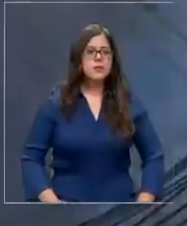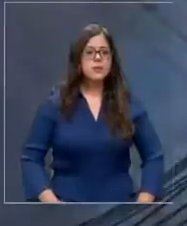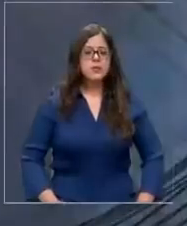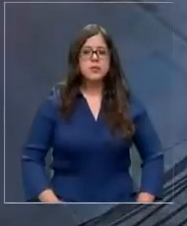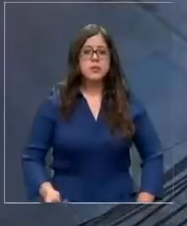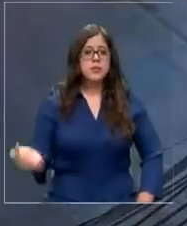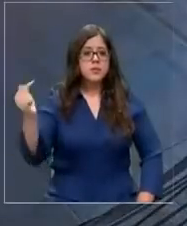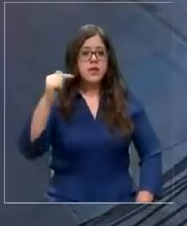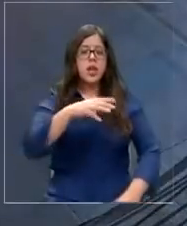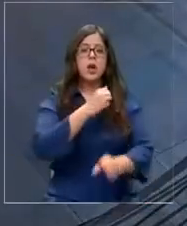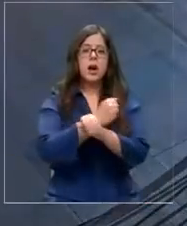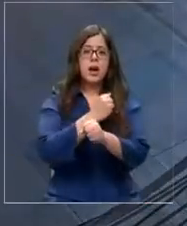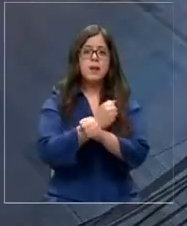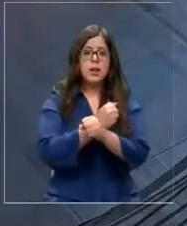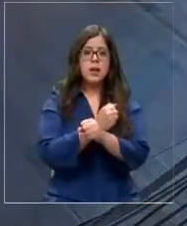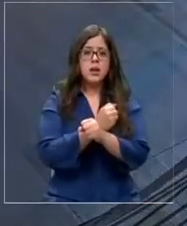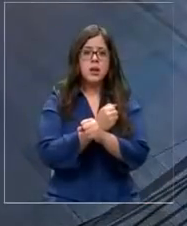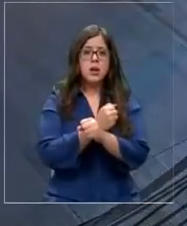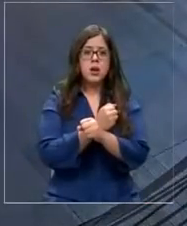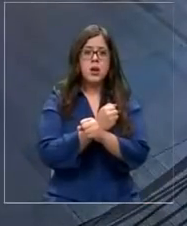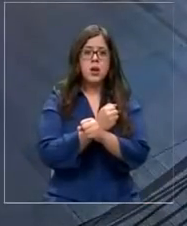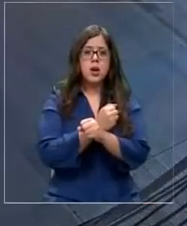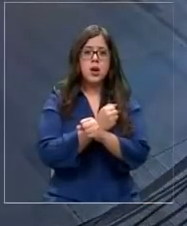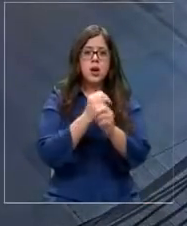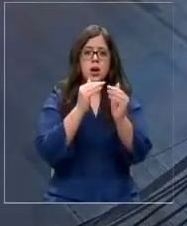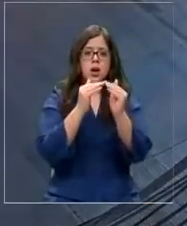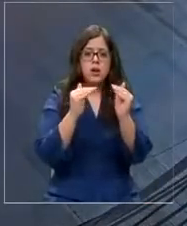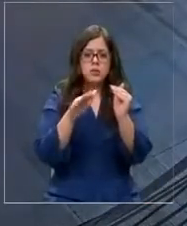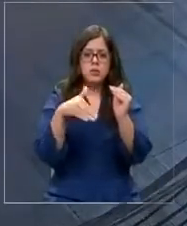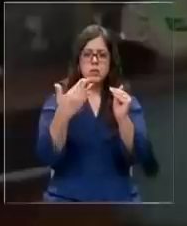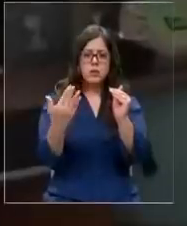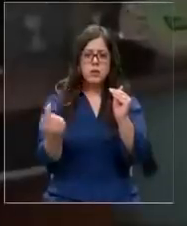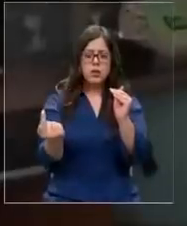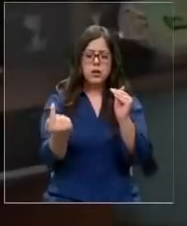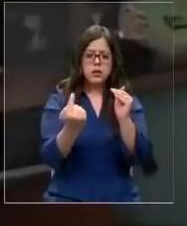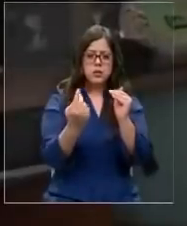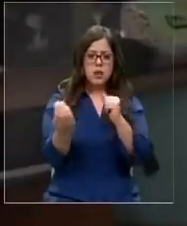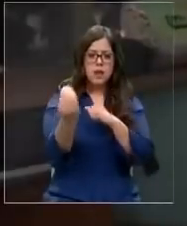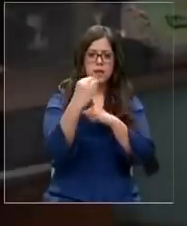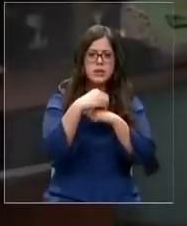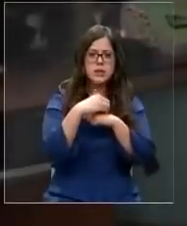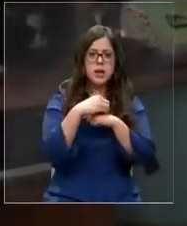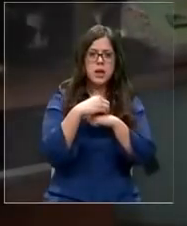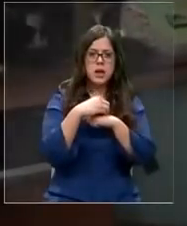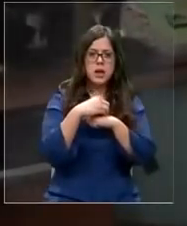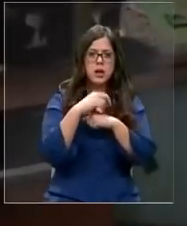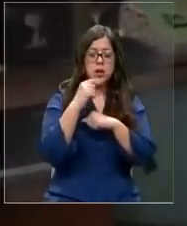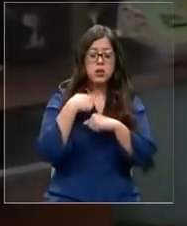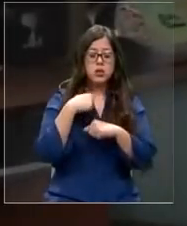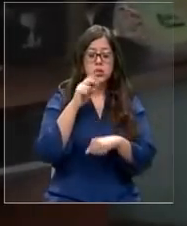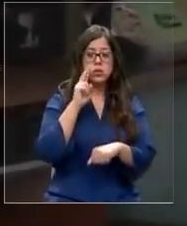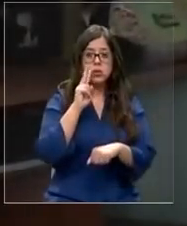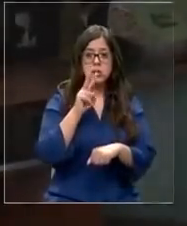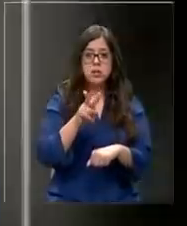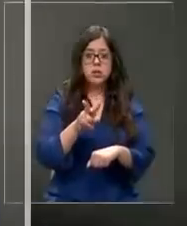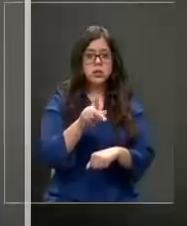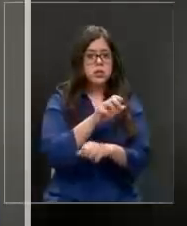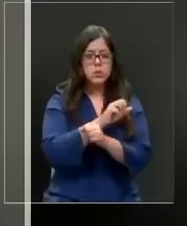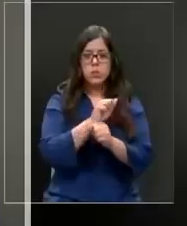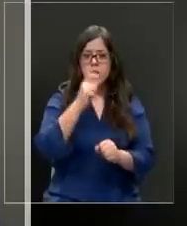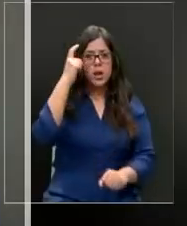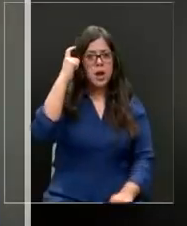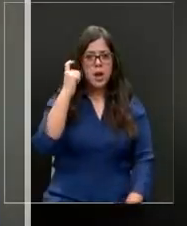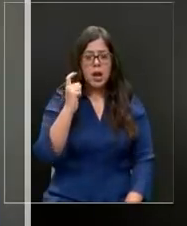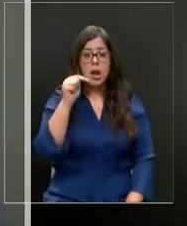Vinieron los carabineros y aquí nos avisaron las vecinas y yo no creía, no creía.